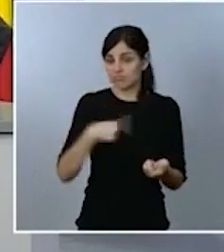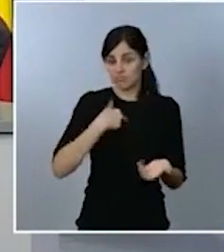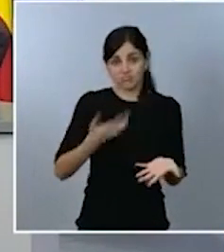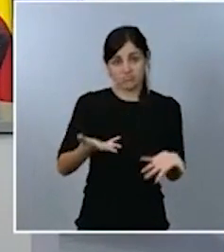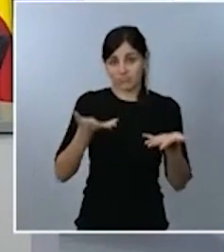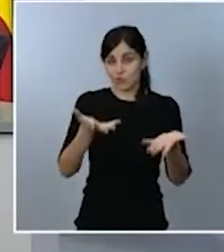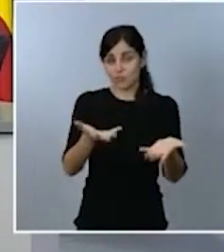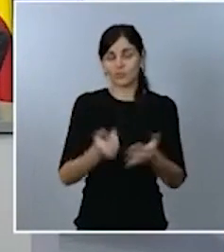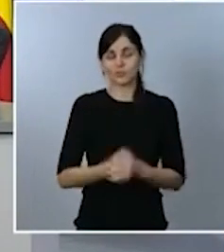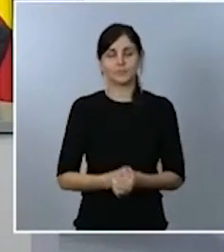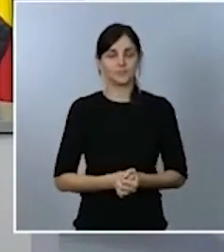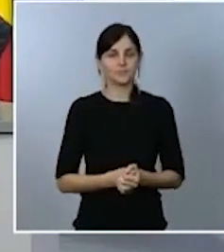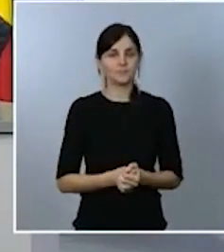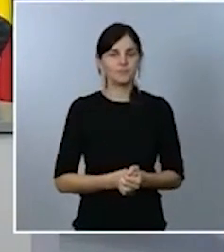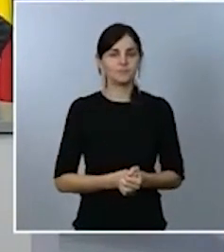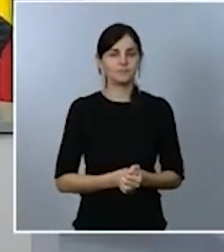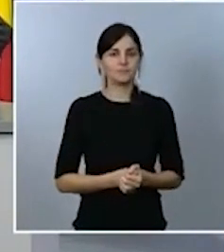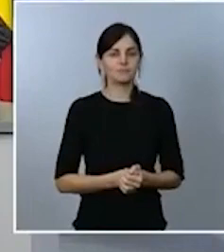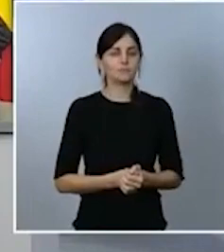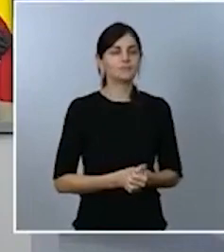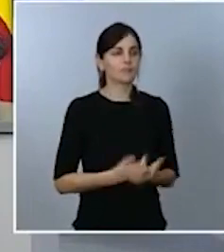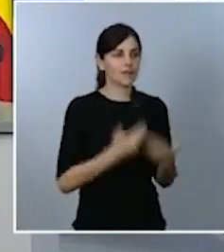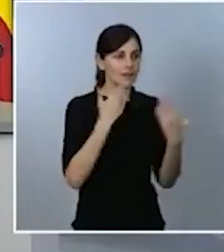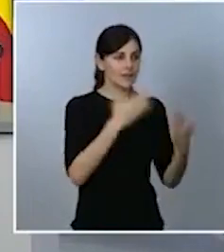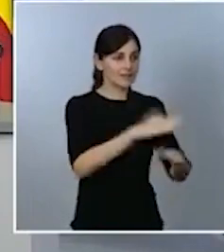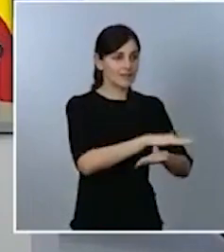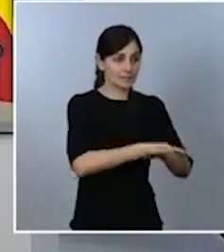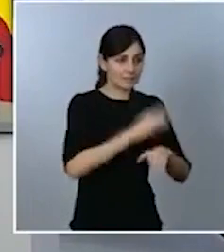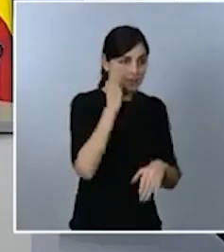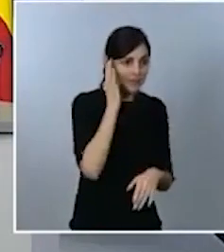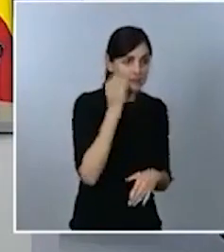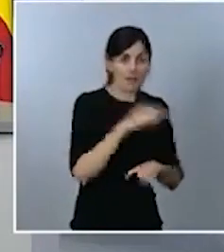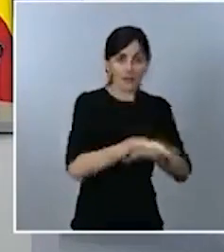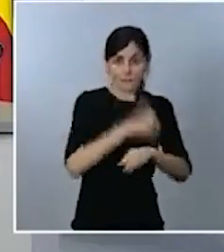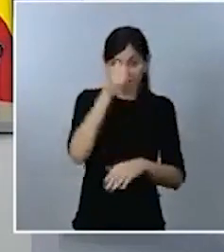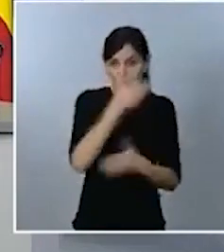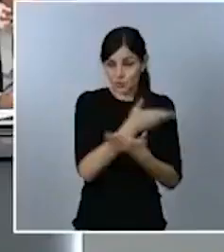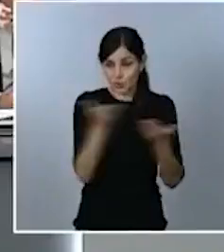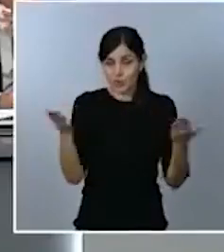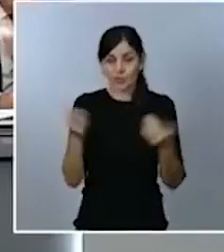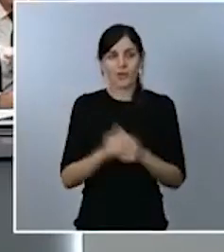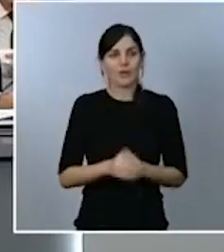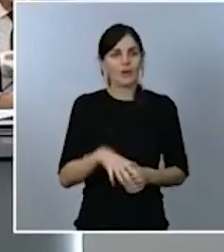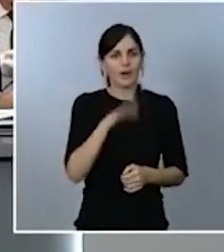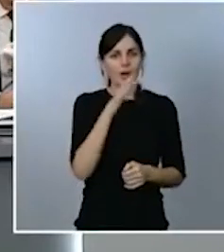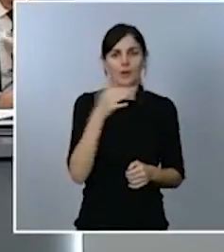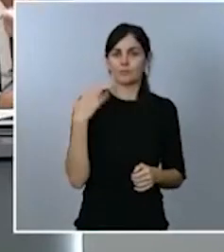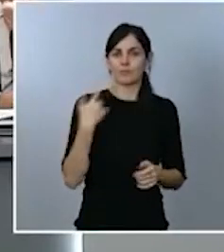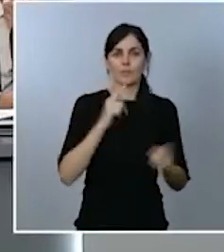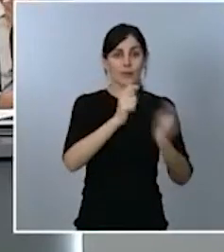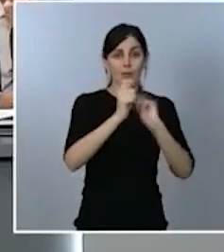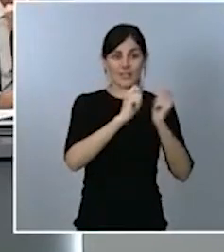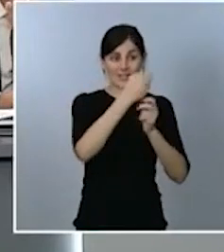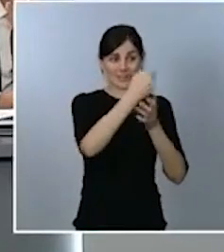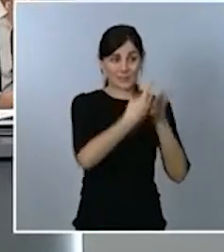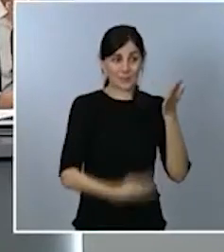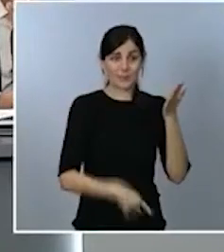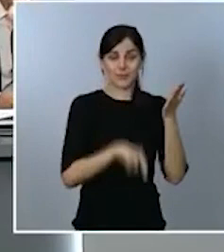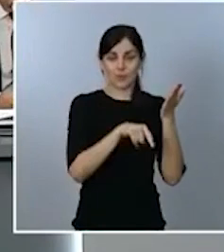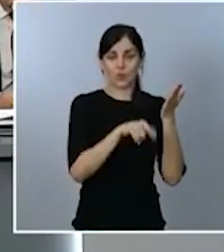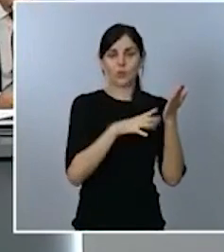ministra. Gracias, ministros. Vamos a conectar inmediatamente con decenas de periodistas que nos siguen a través de la conexión